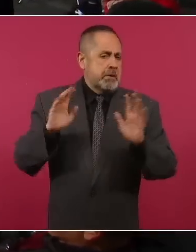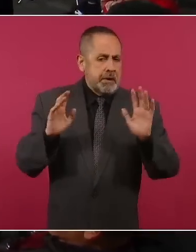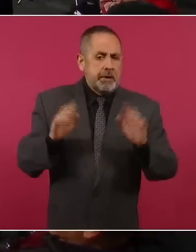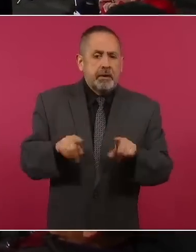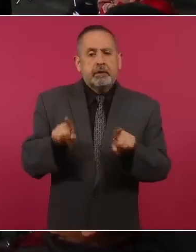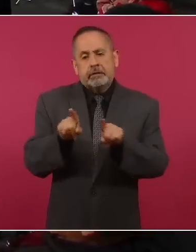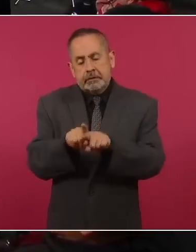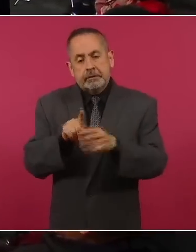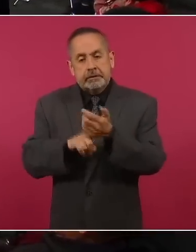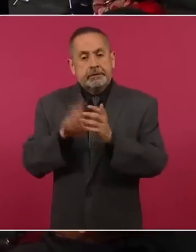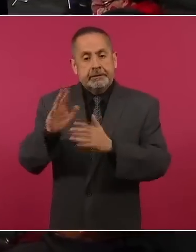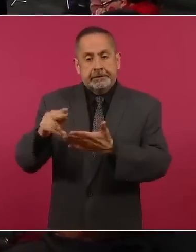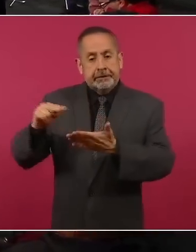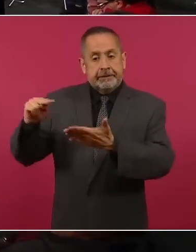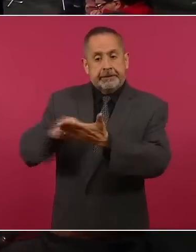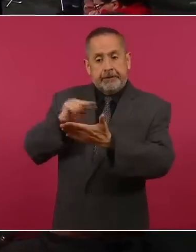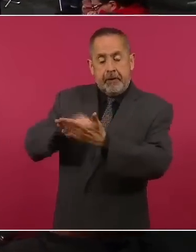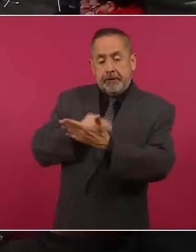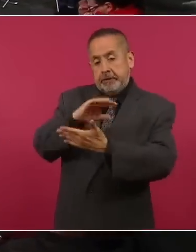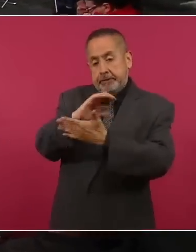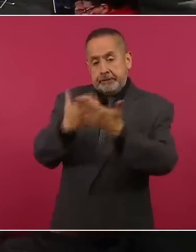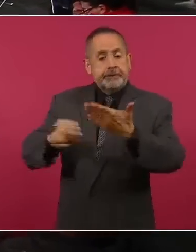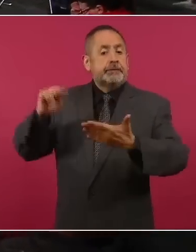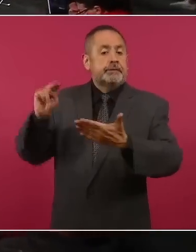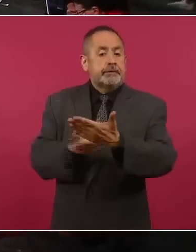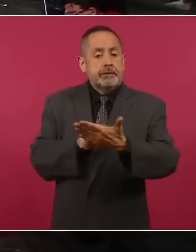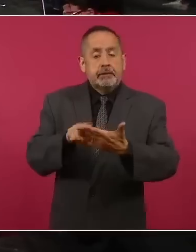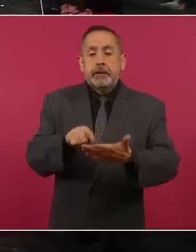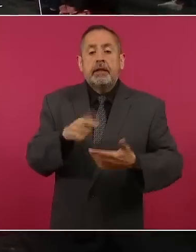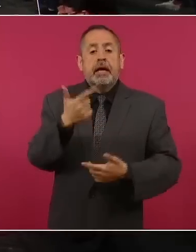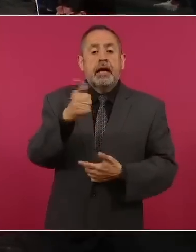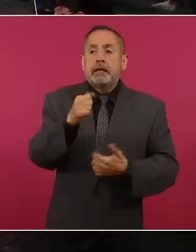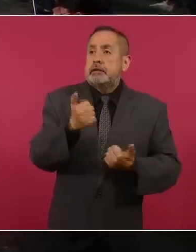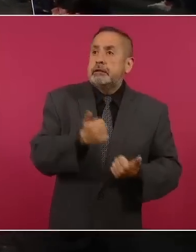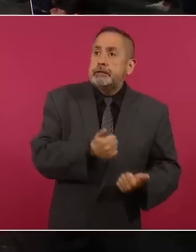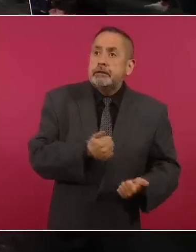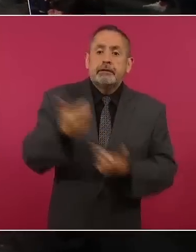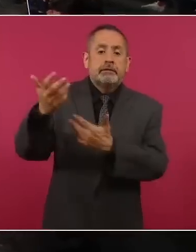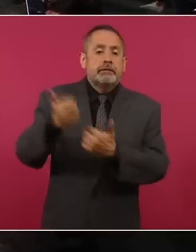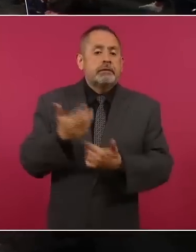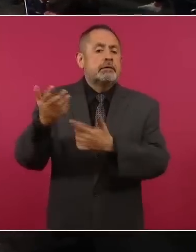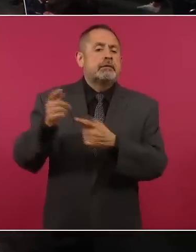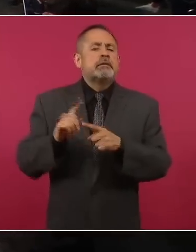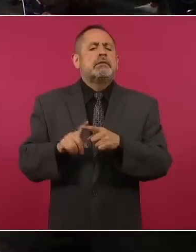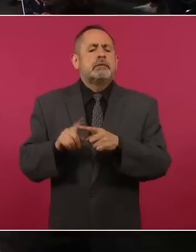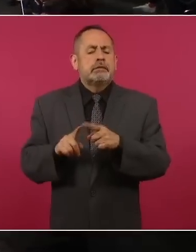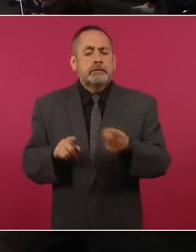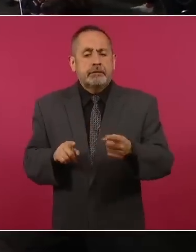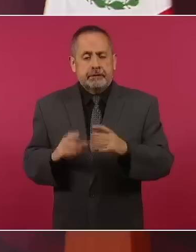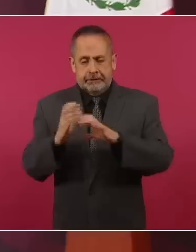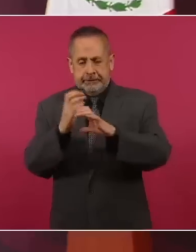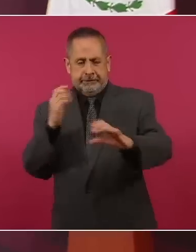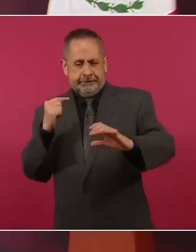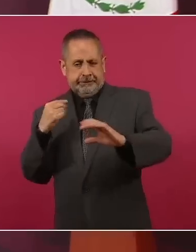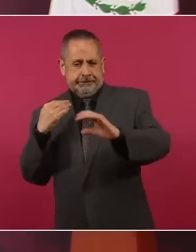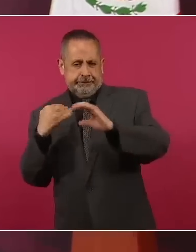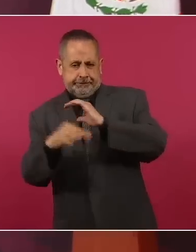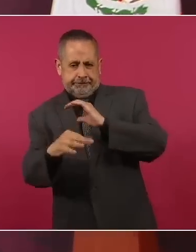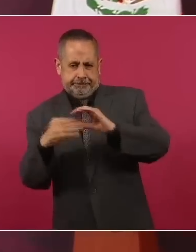ya se firmó el contrato para llevar gas del gasoducto